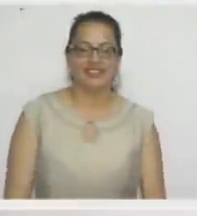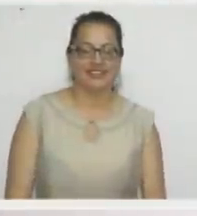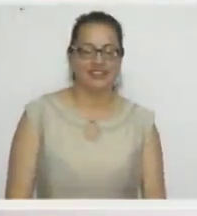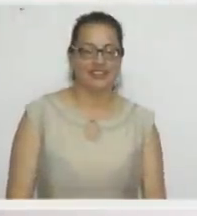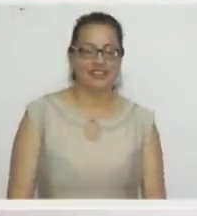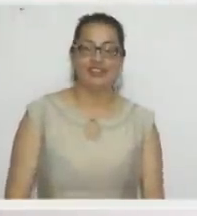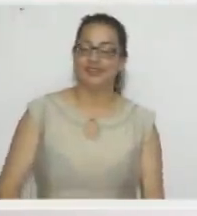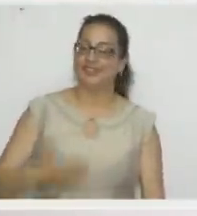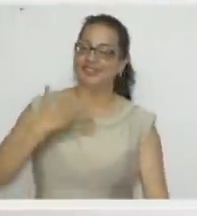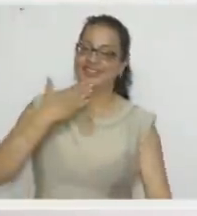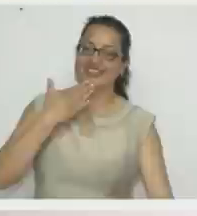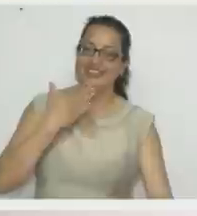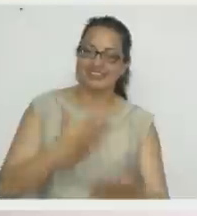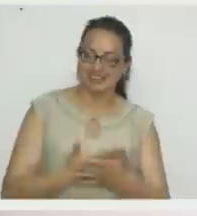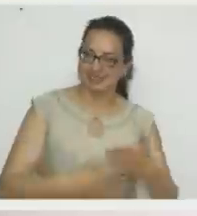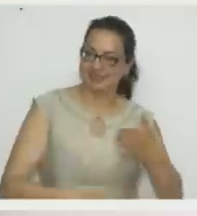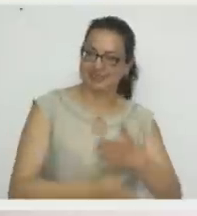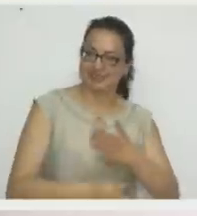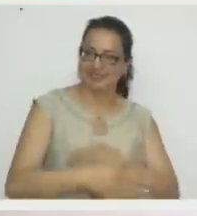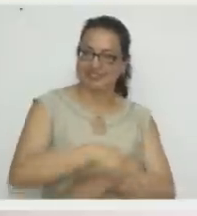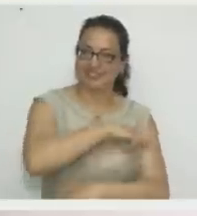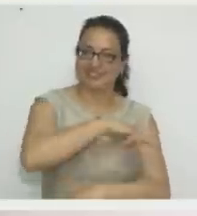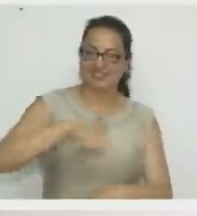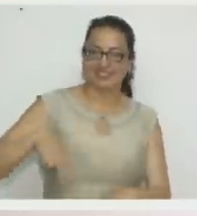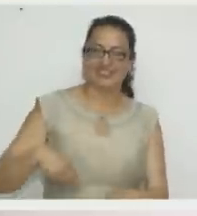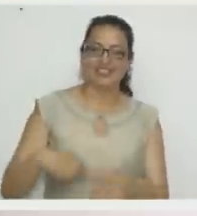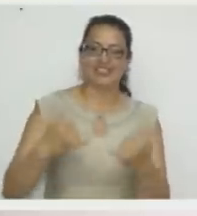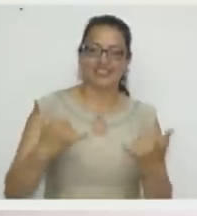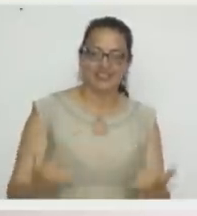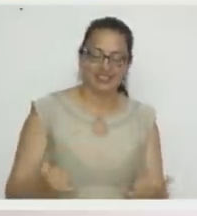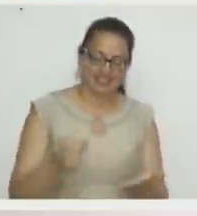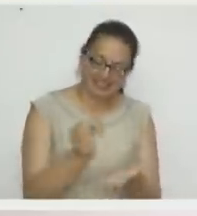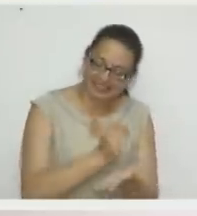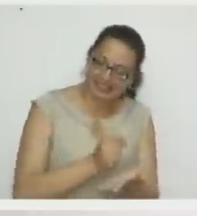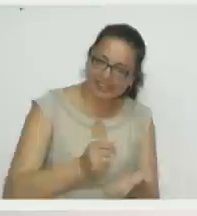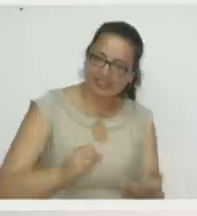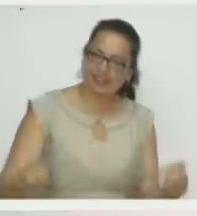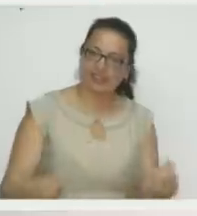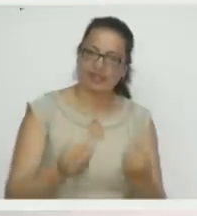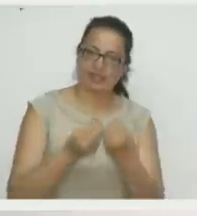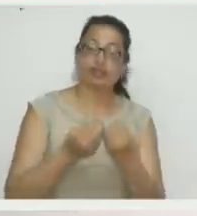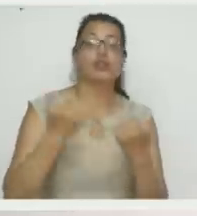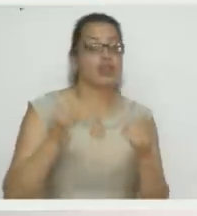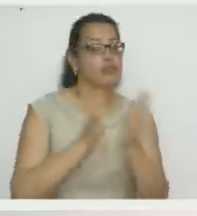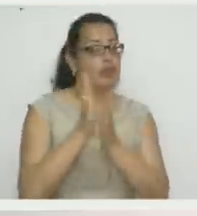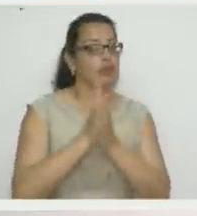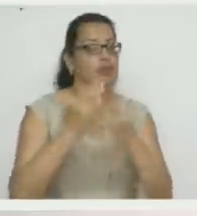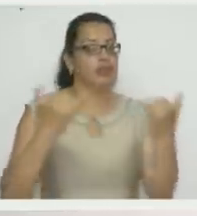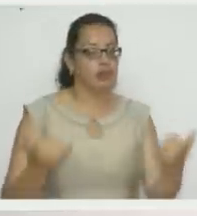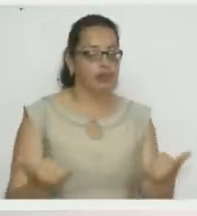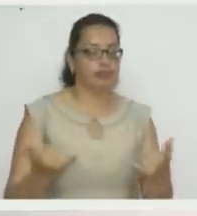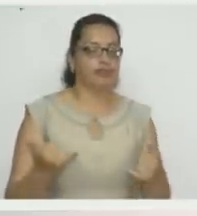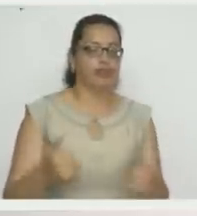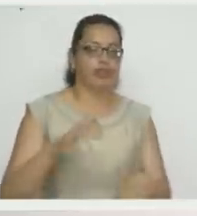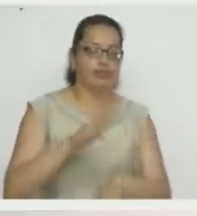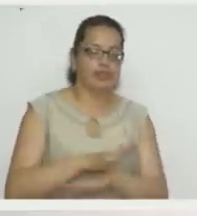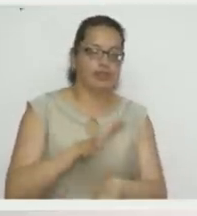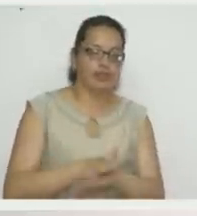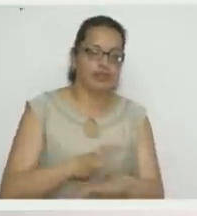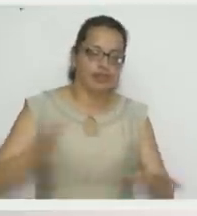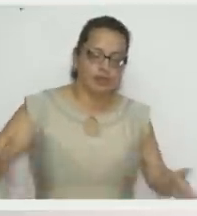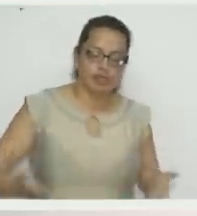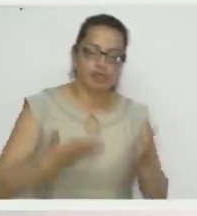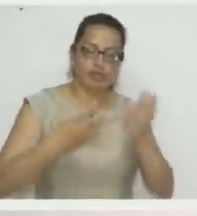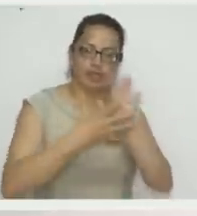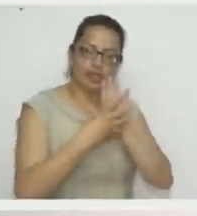Bueno, gracias por seguir con nosotros, me están escribiendo muchísimo. Ya les voy a contar una cosa. Esta tarde en Casa Bella les voy a subir el